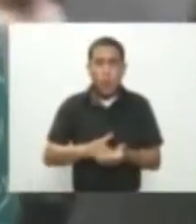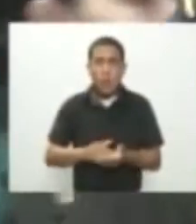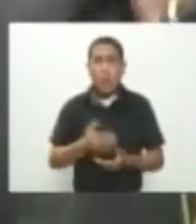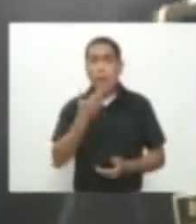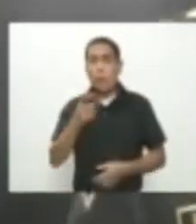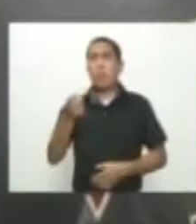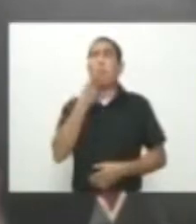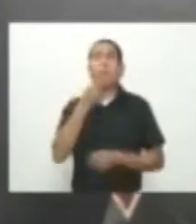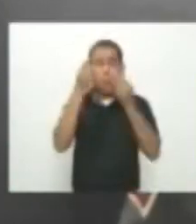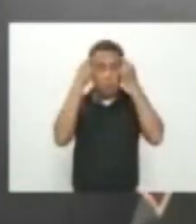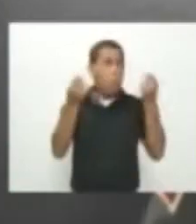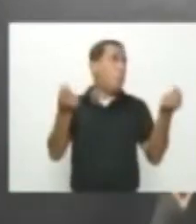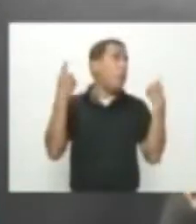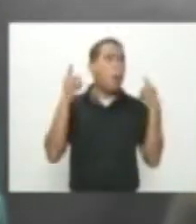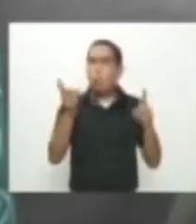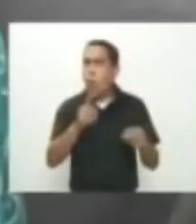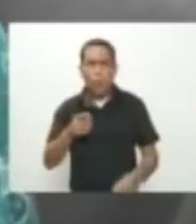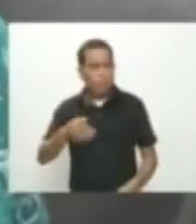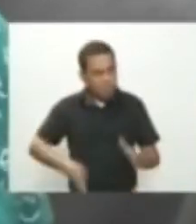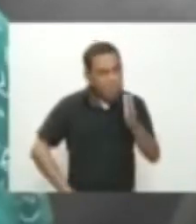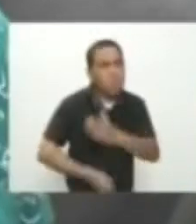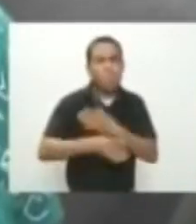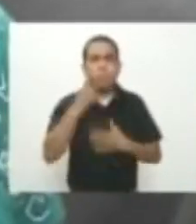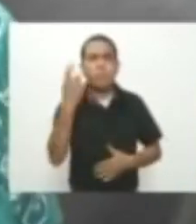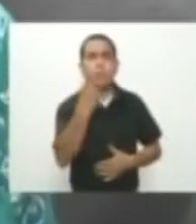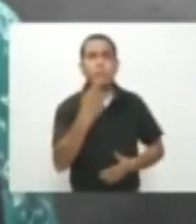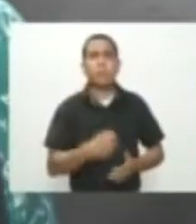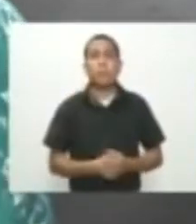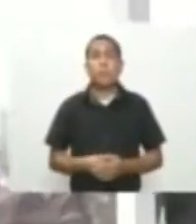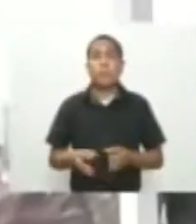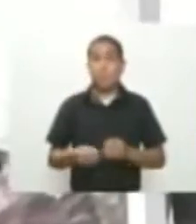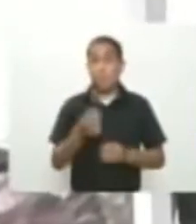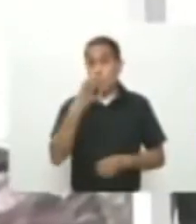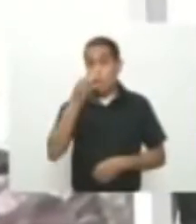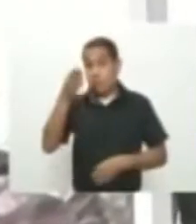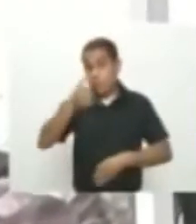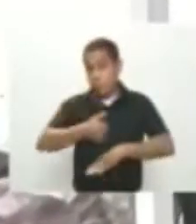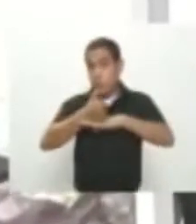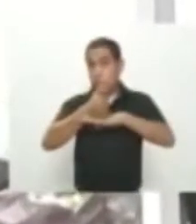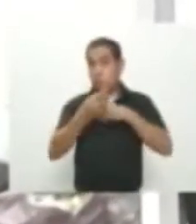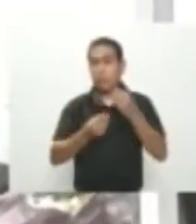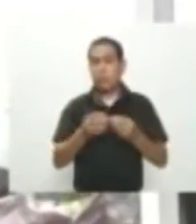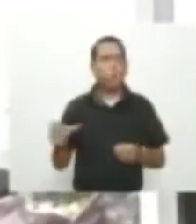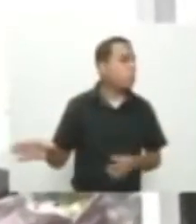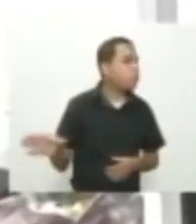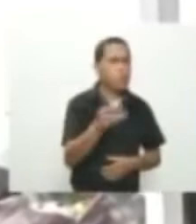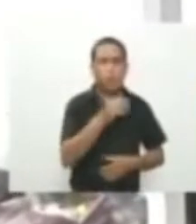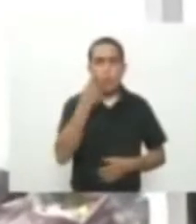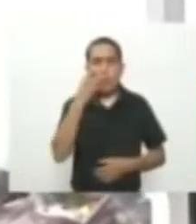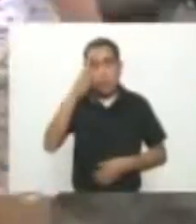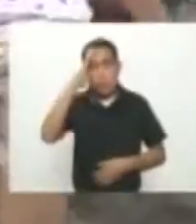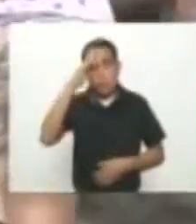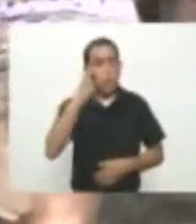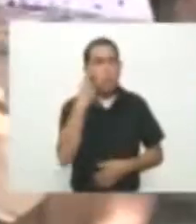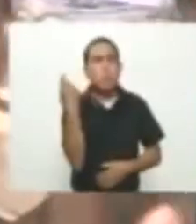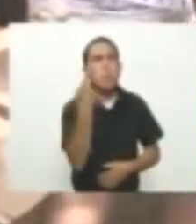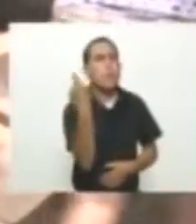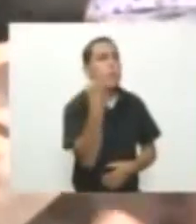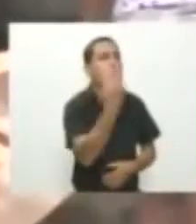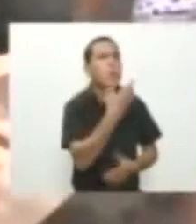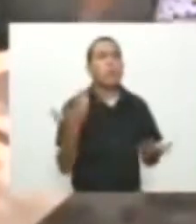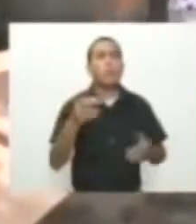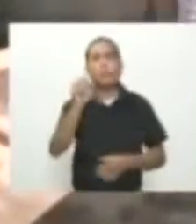impunidad Por orden del comandante, el general Mariano Botero Coy Todas las unidades adelantan operativos en el